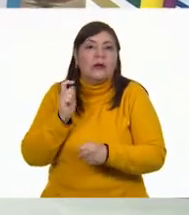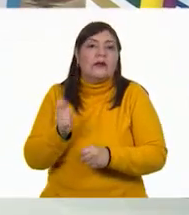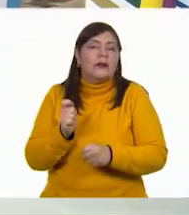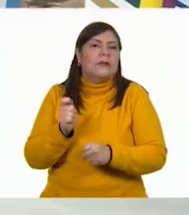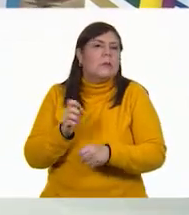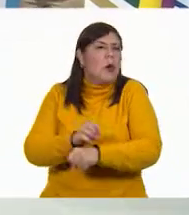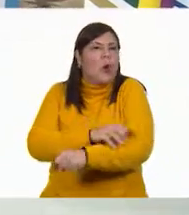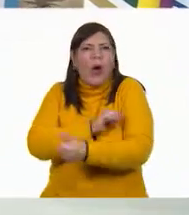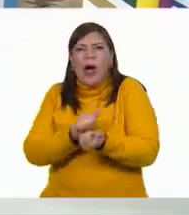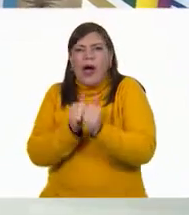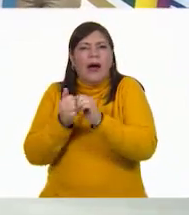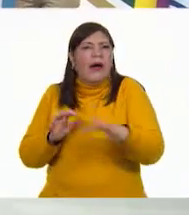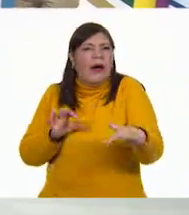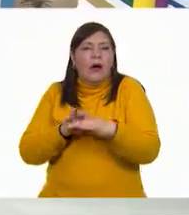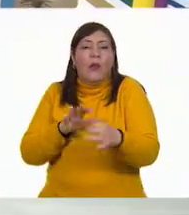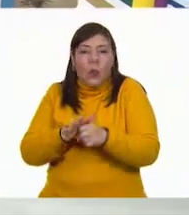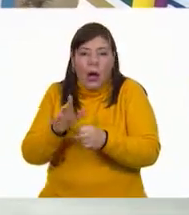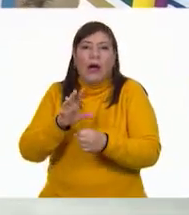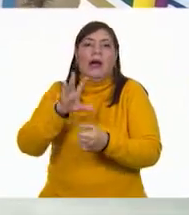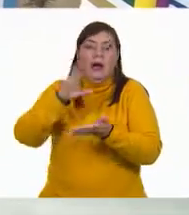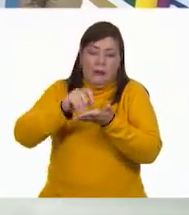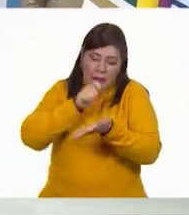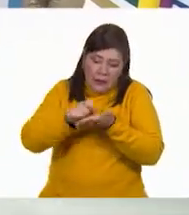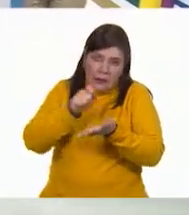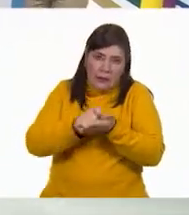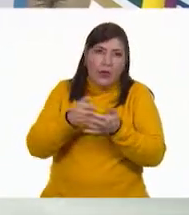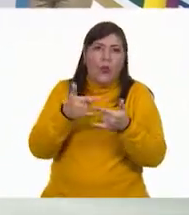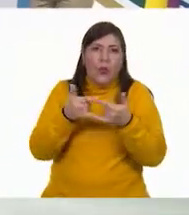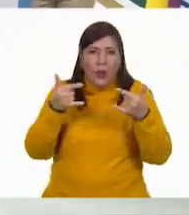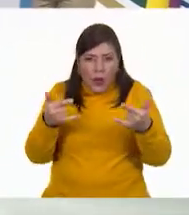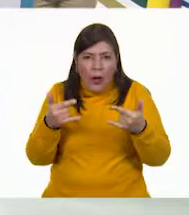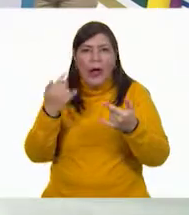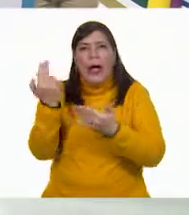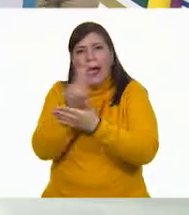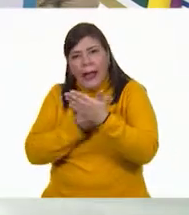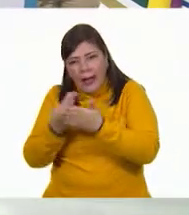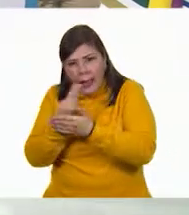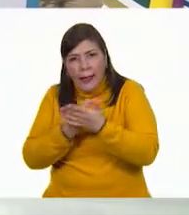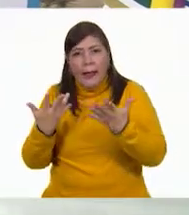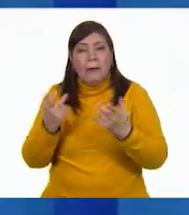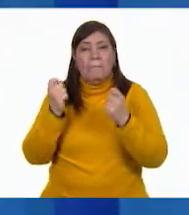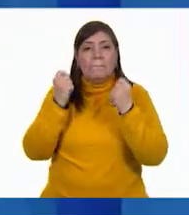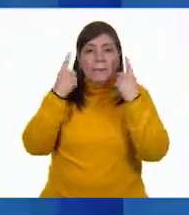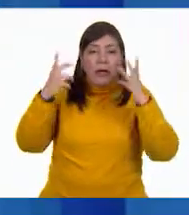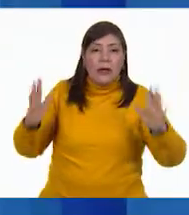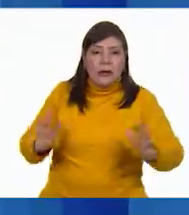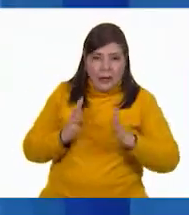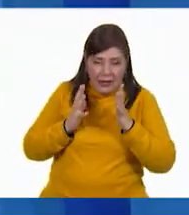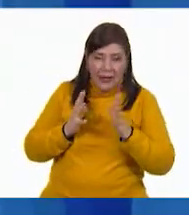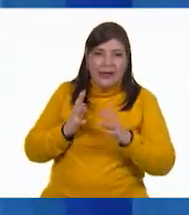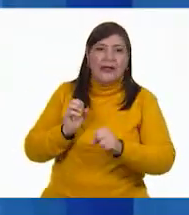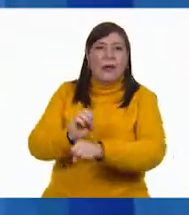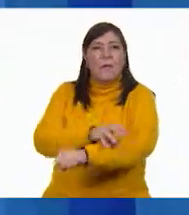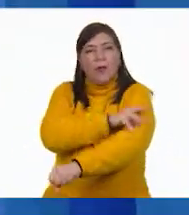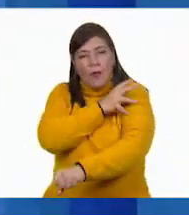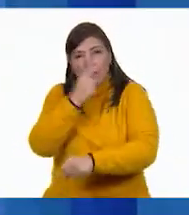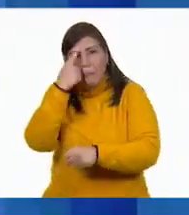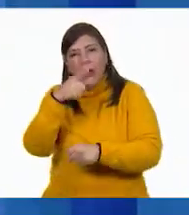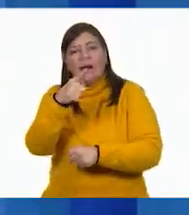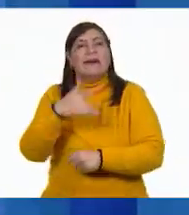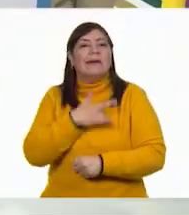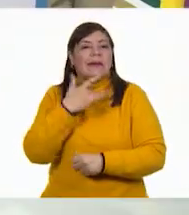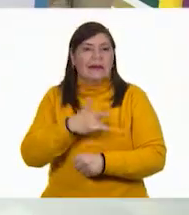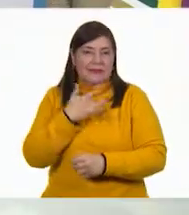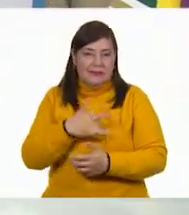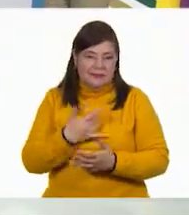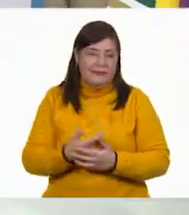causó. Que la escriban a través de un cuento o realicen un dibujo donde se refleje la sorpresa y la emoción que esta les causó.